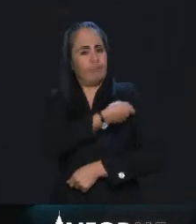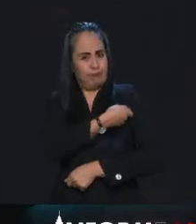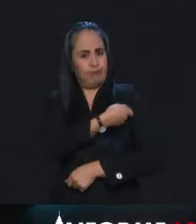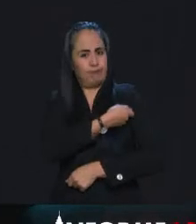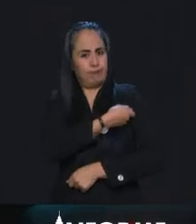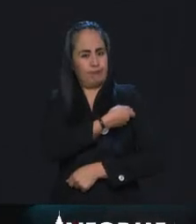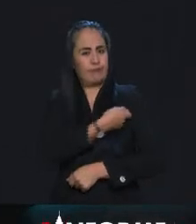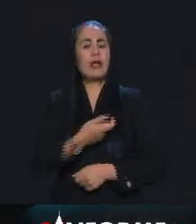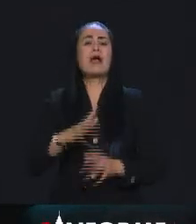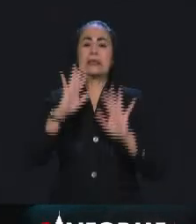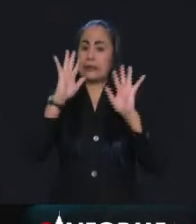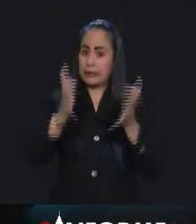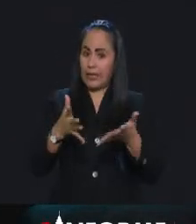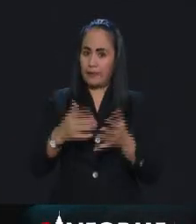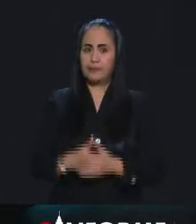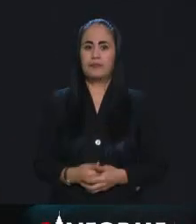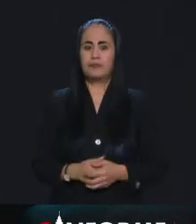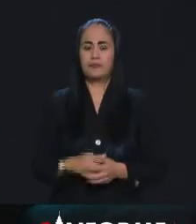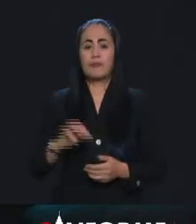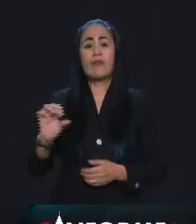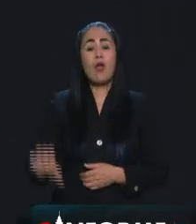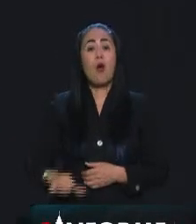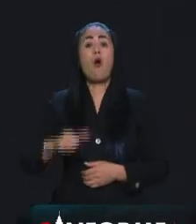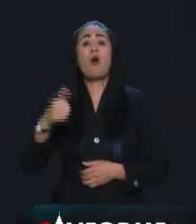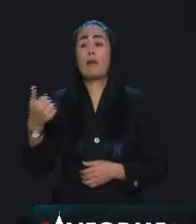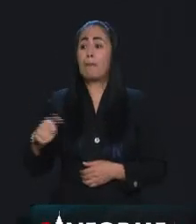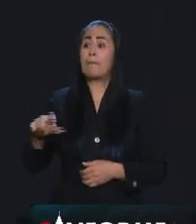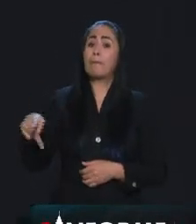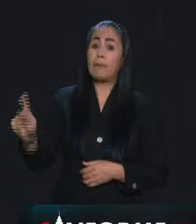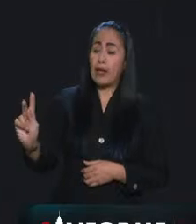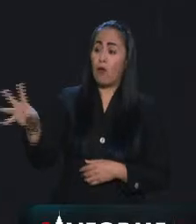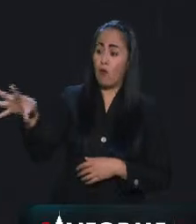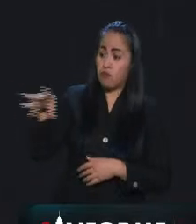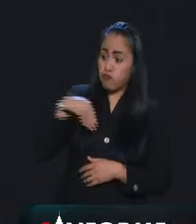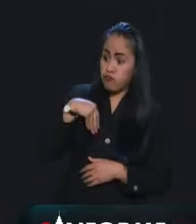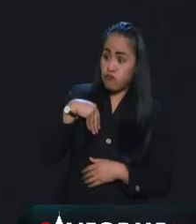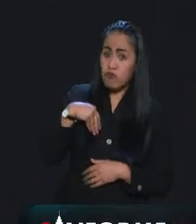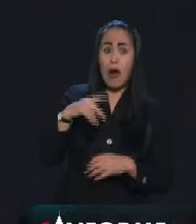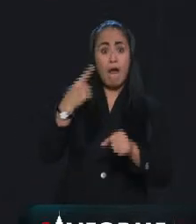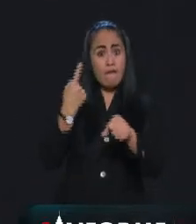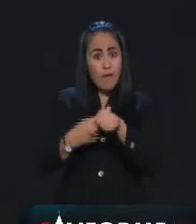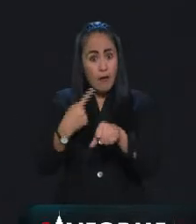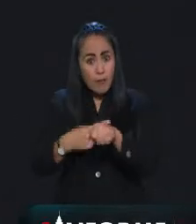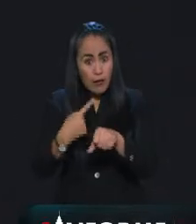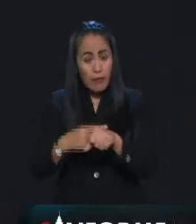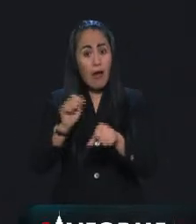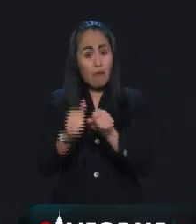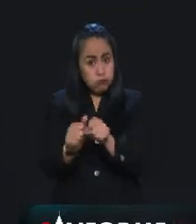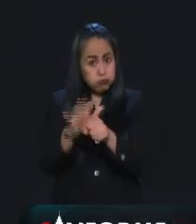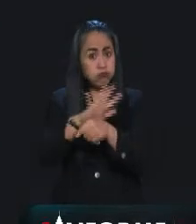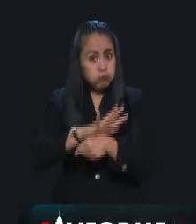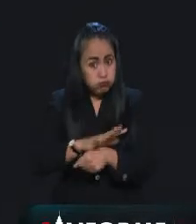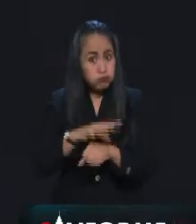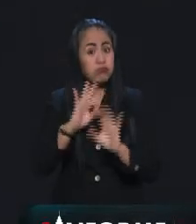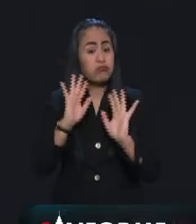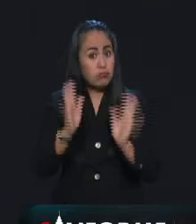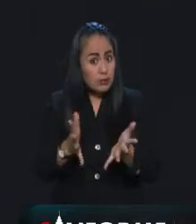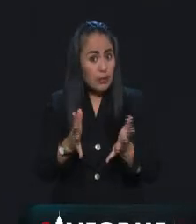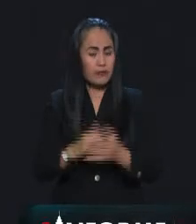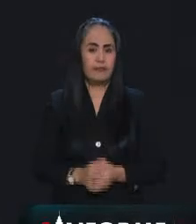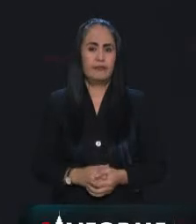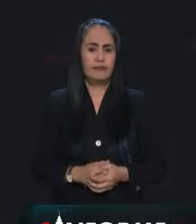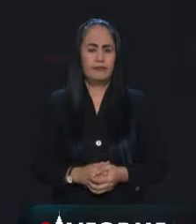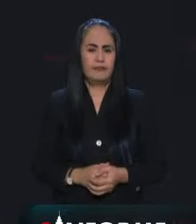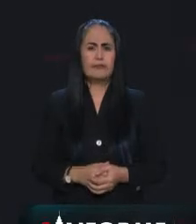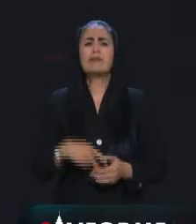recibimos una vacuna, pero además ya también nos infectamos y nos enfermamos de COVID. Y además hay personas que ya